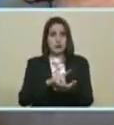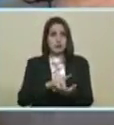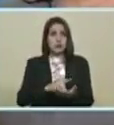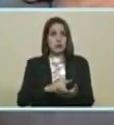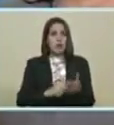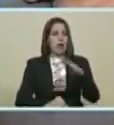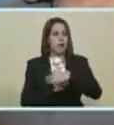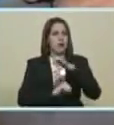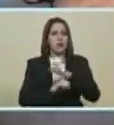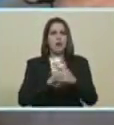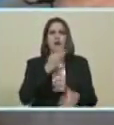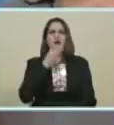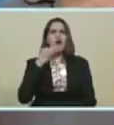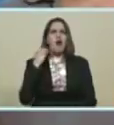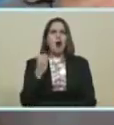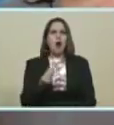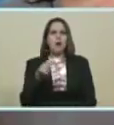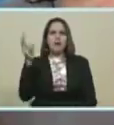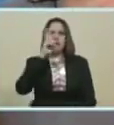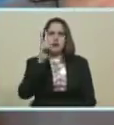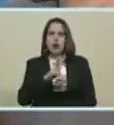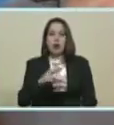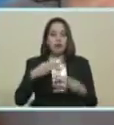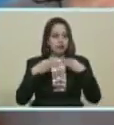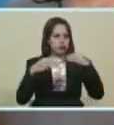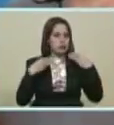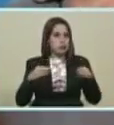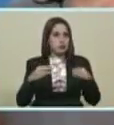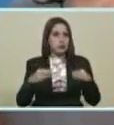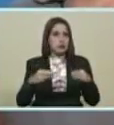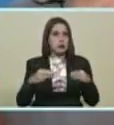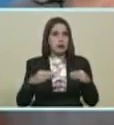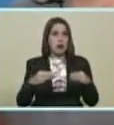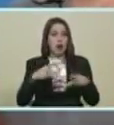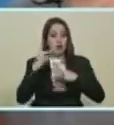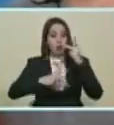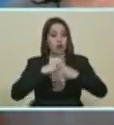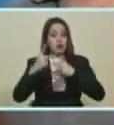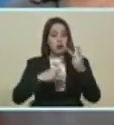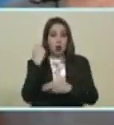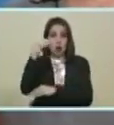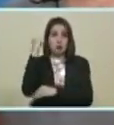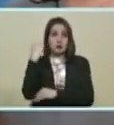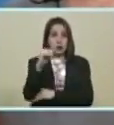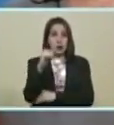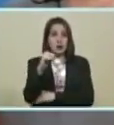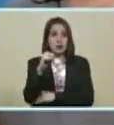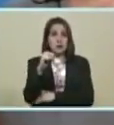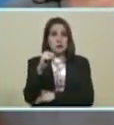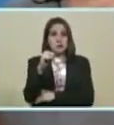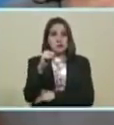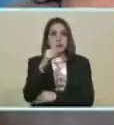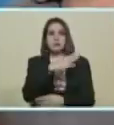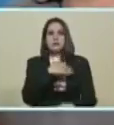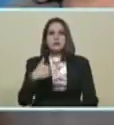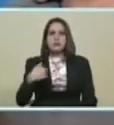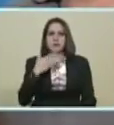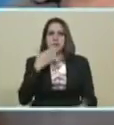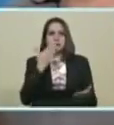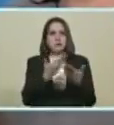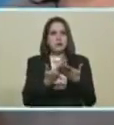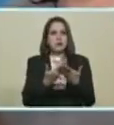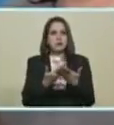Apoyando a la juventud Venezolana Al poder popular A la producción Nacional Y popular Queremos agradecer